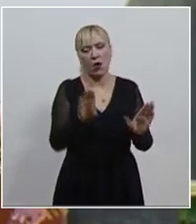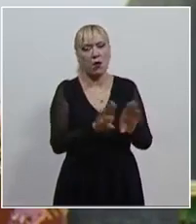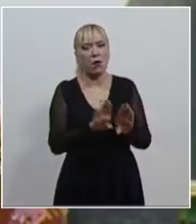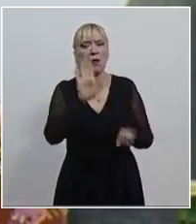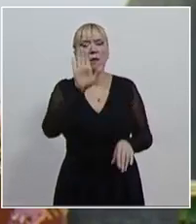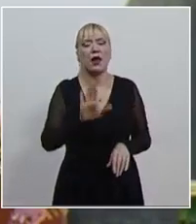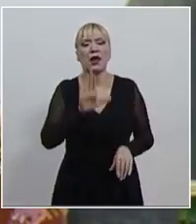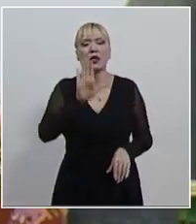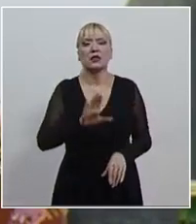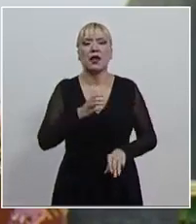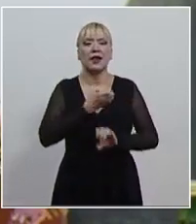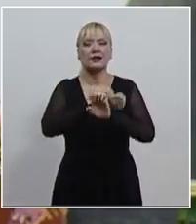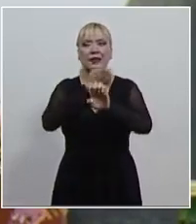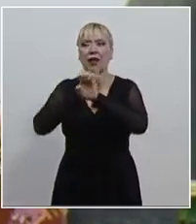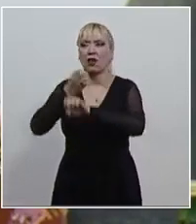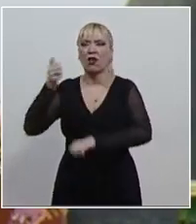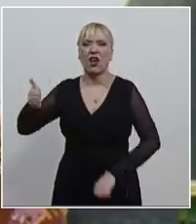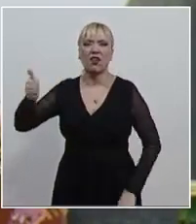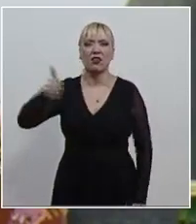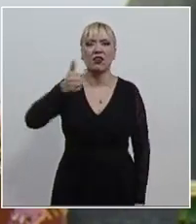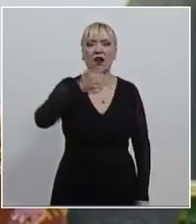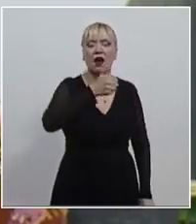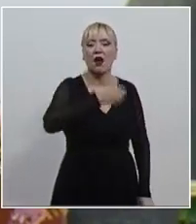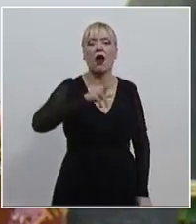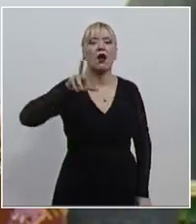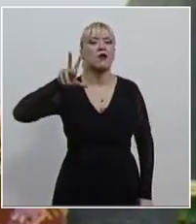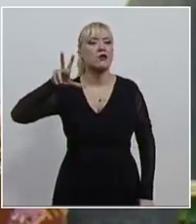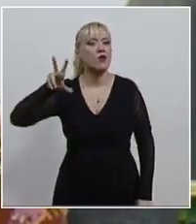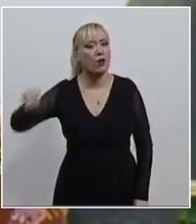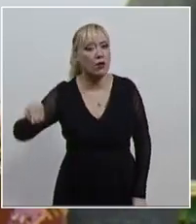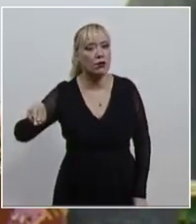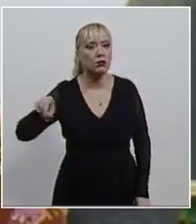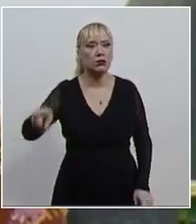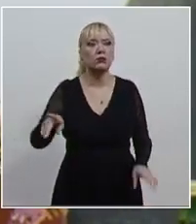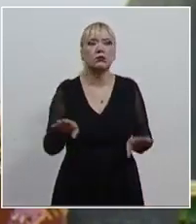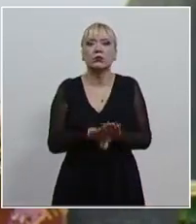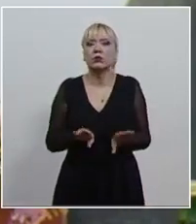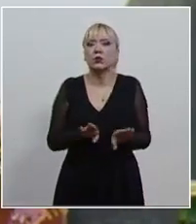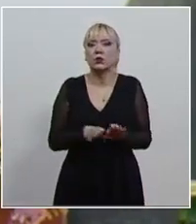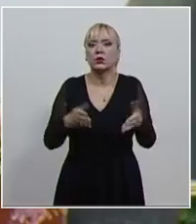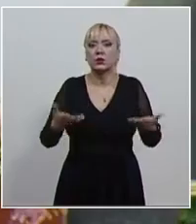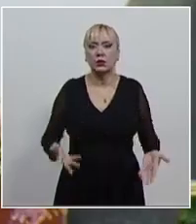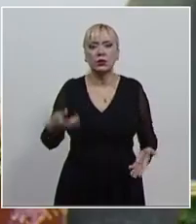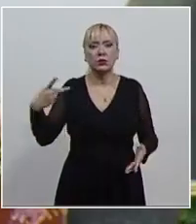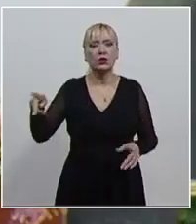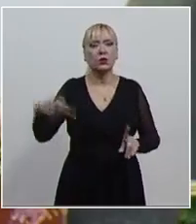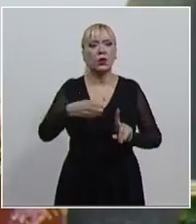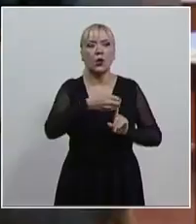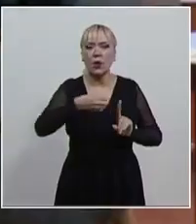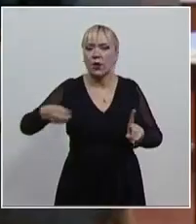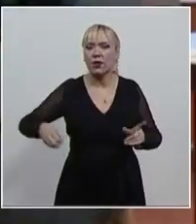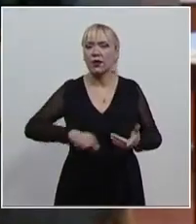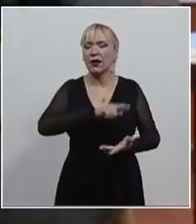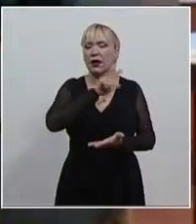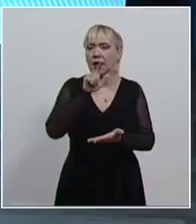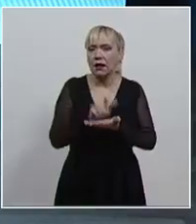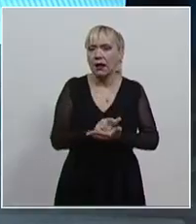los estados que mantengan o la posibilidad de mantener al día su regulación procesal.